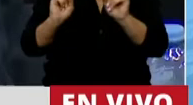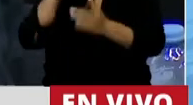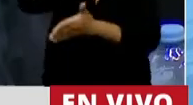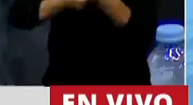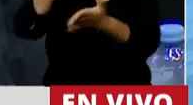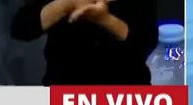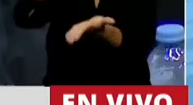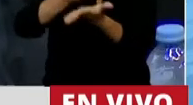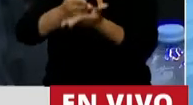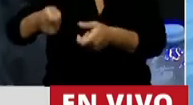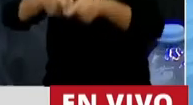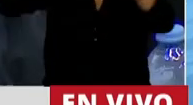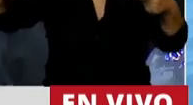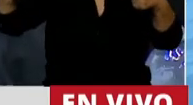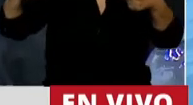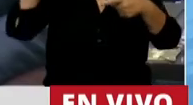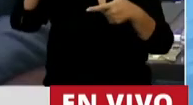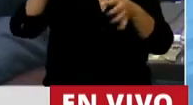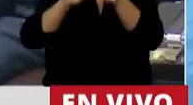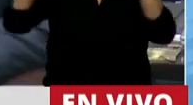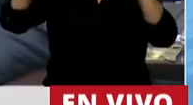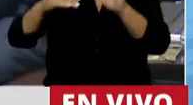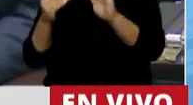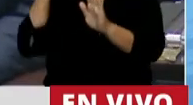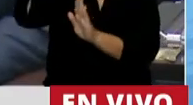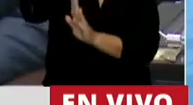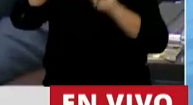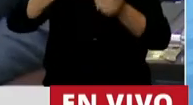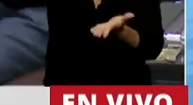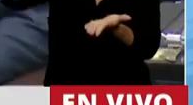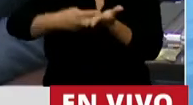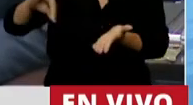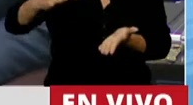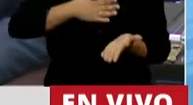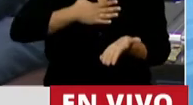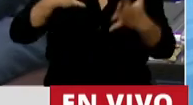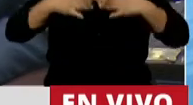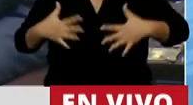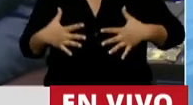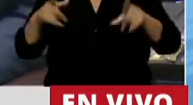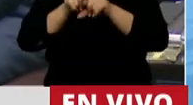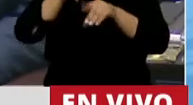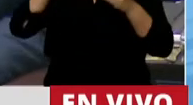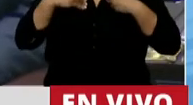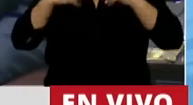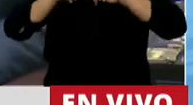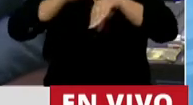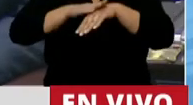derechos para ampliar nuestras libertades y para poder tomar decisiones sobre nuestra vida y nuestro cuerpo sin sentir culpa.